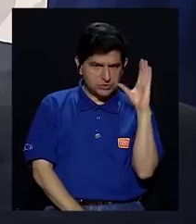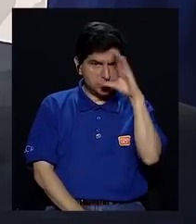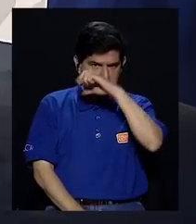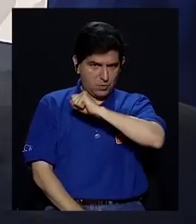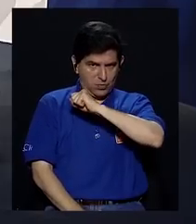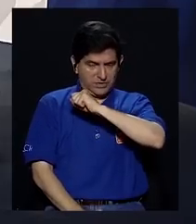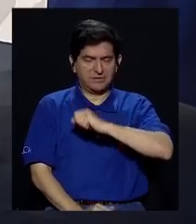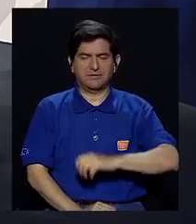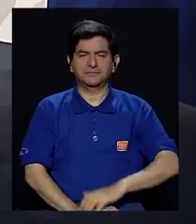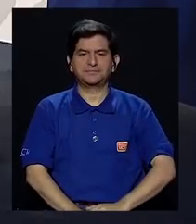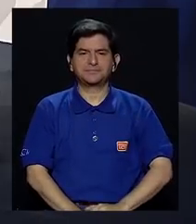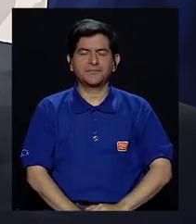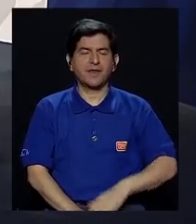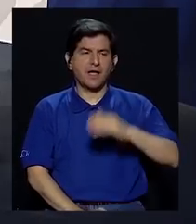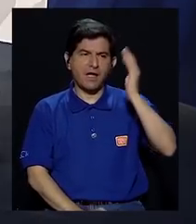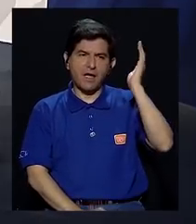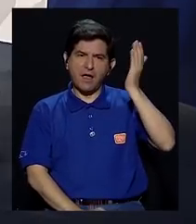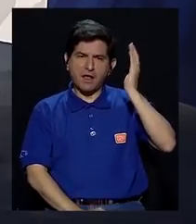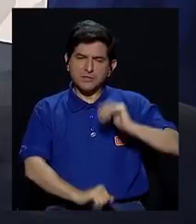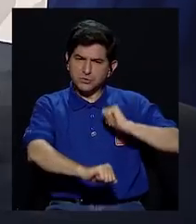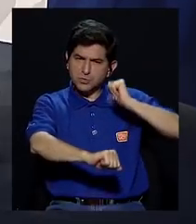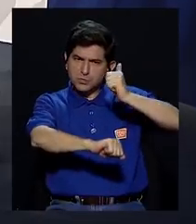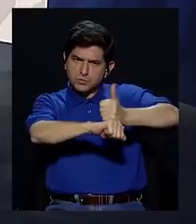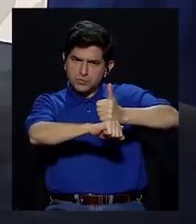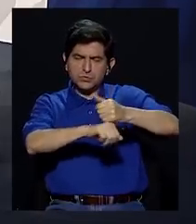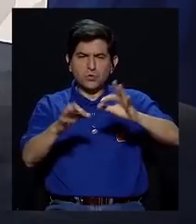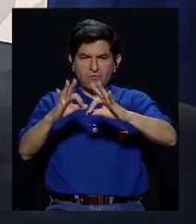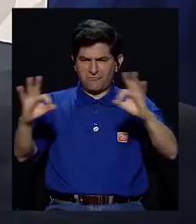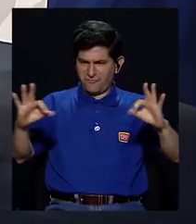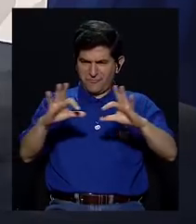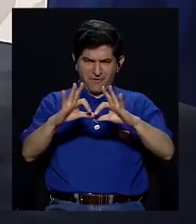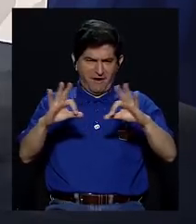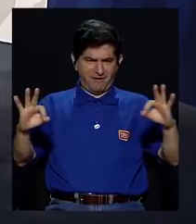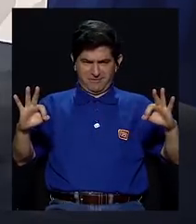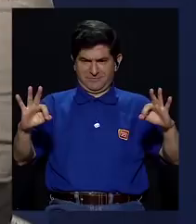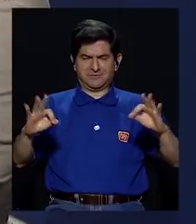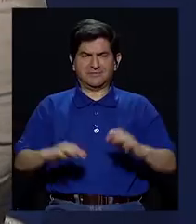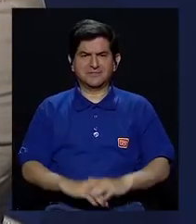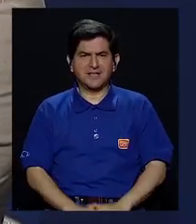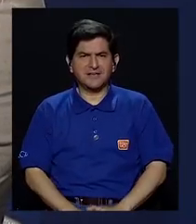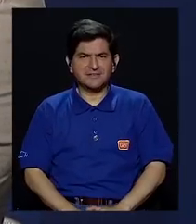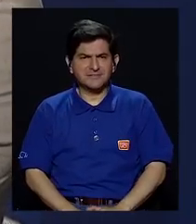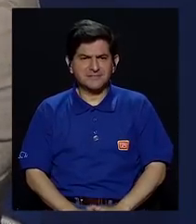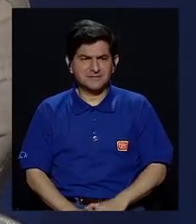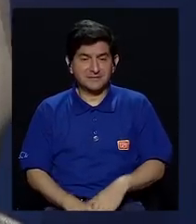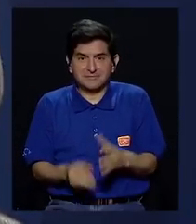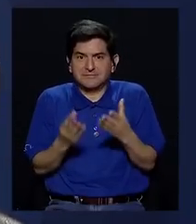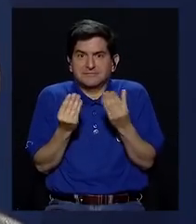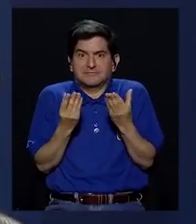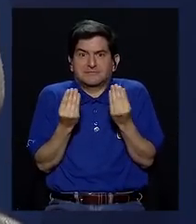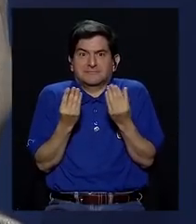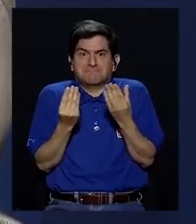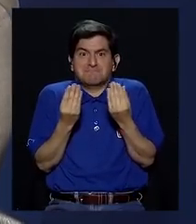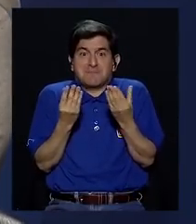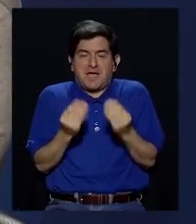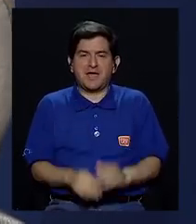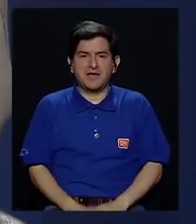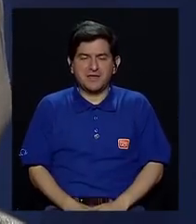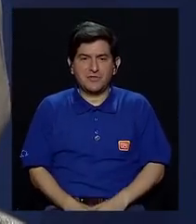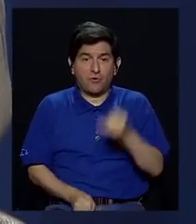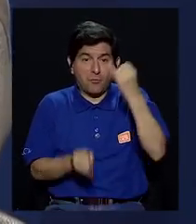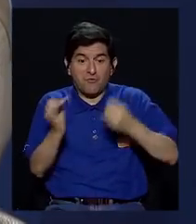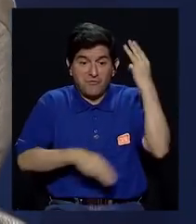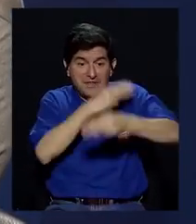ustedes se dan cuenta, el discurso está marcado por frases que son terroríficas, de miedo,